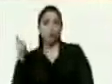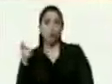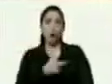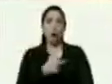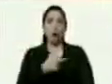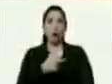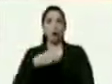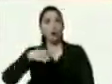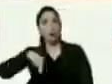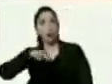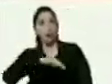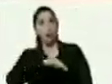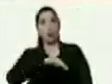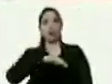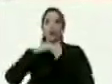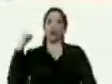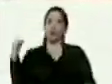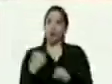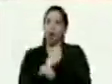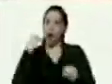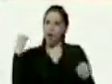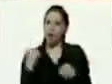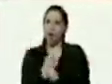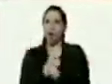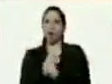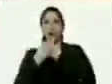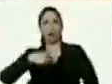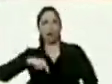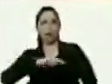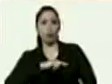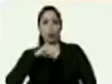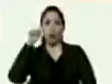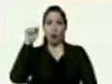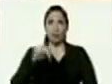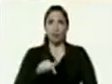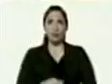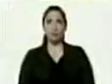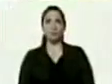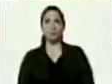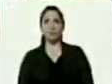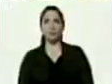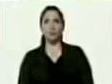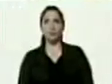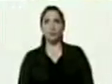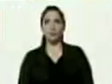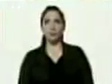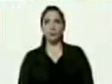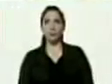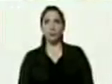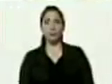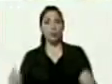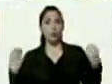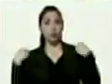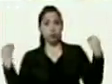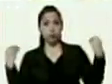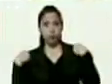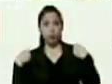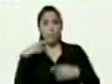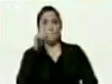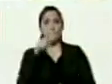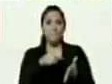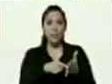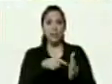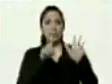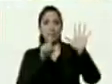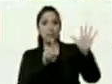hemos venido trabajando nos encontramos aquí en este gimnasio mil seiscientos cuarenta y